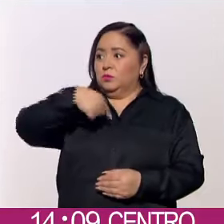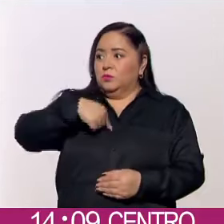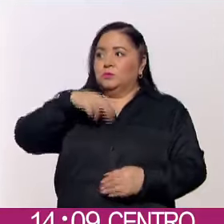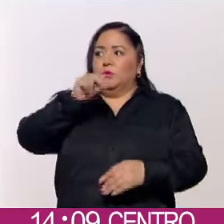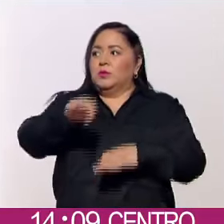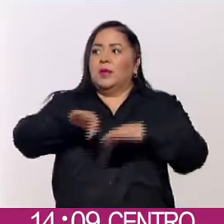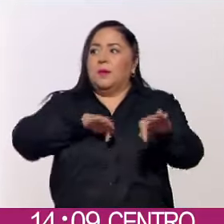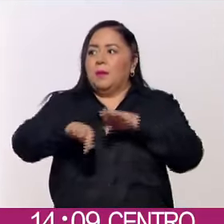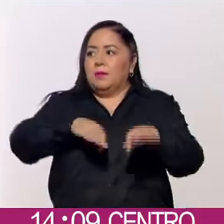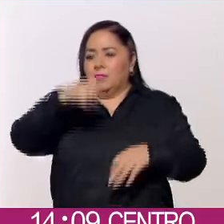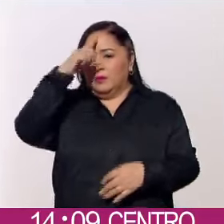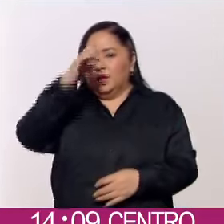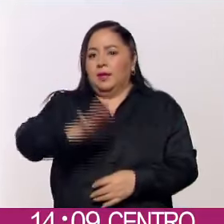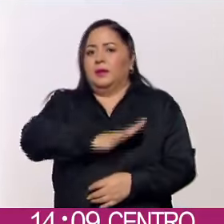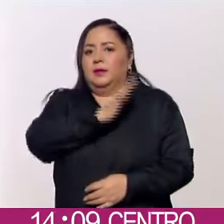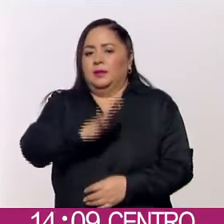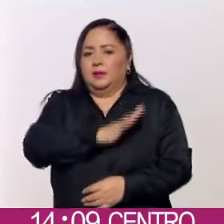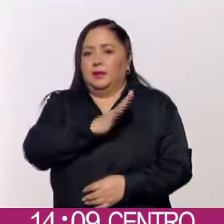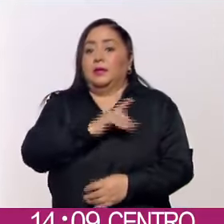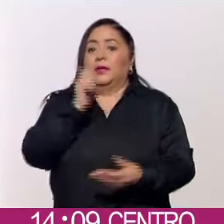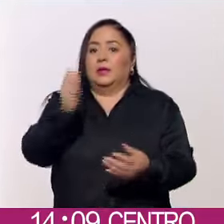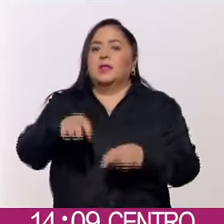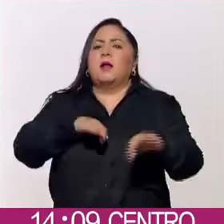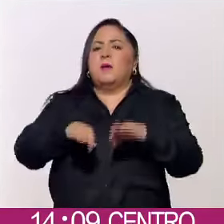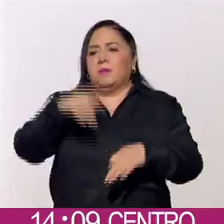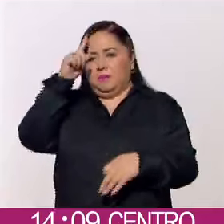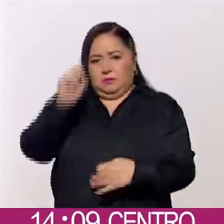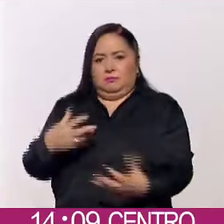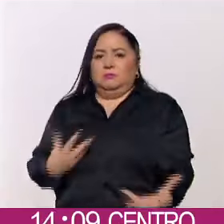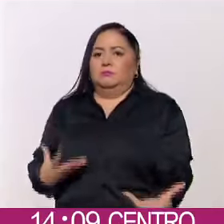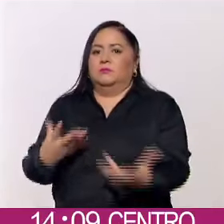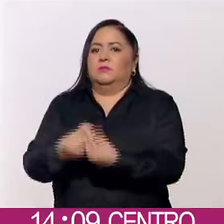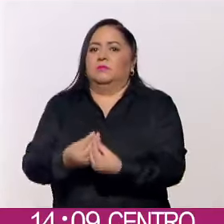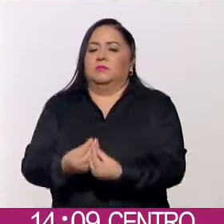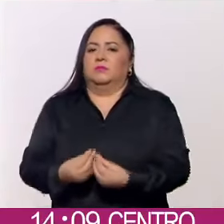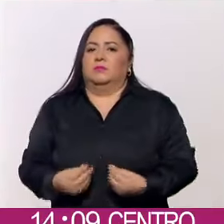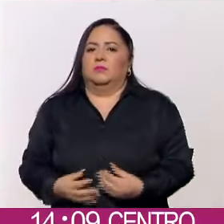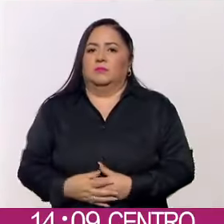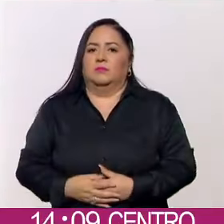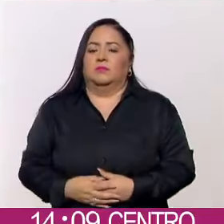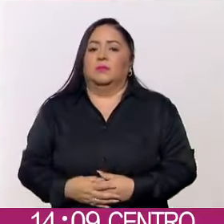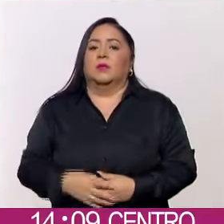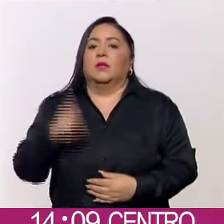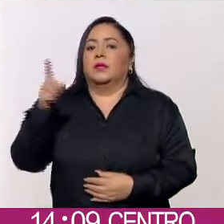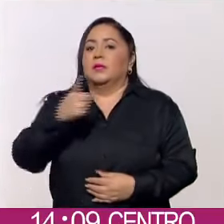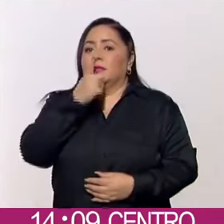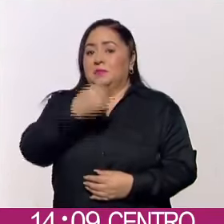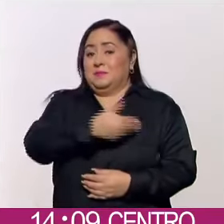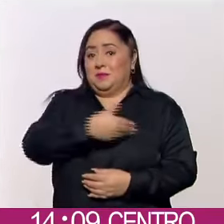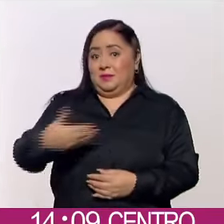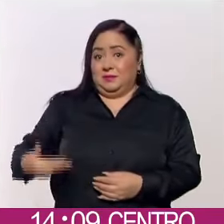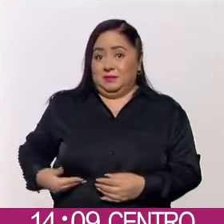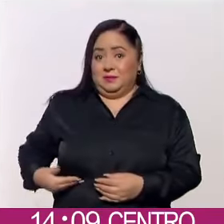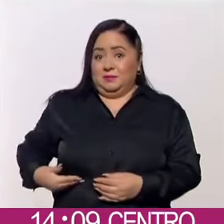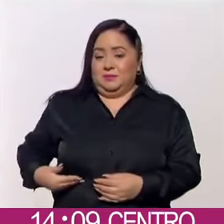trabajamos para Genaro García Luna, él trabaja para nosotros. Detalla el presidente.